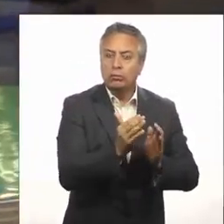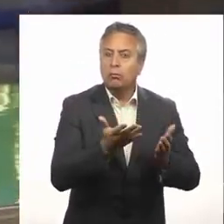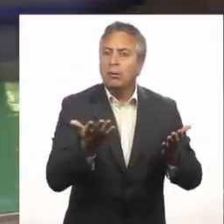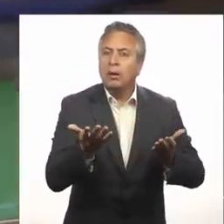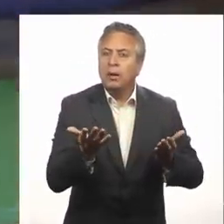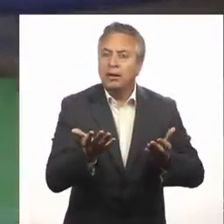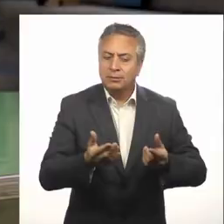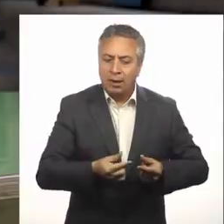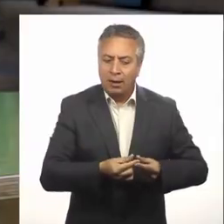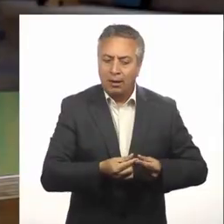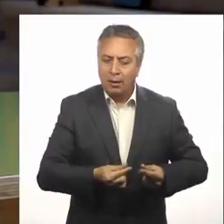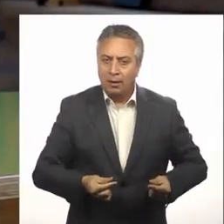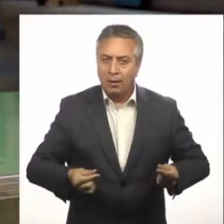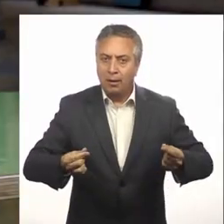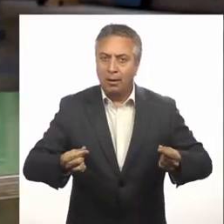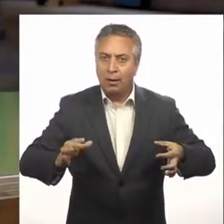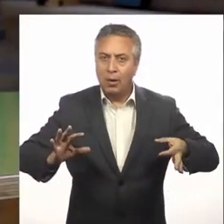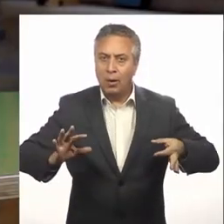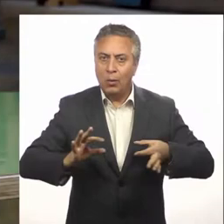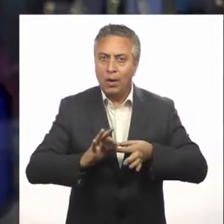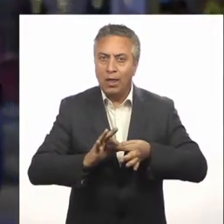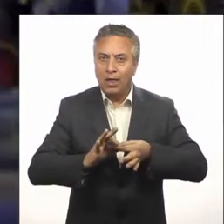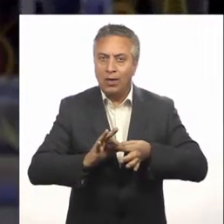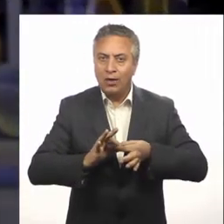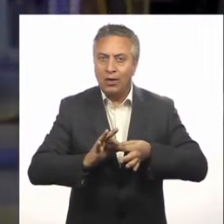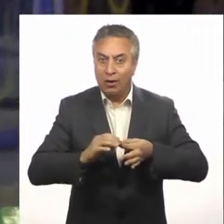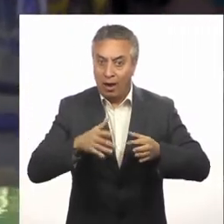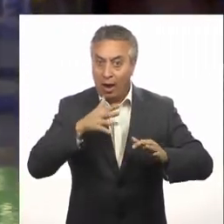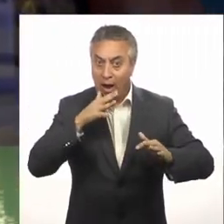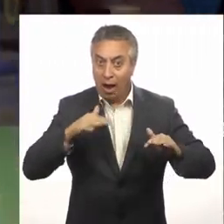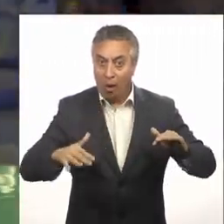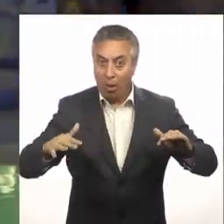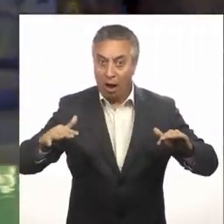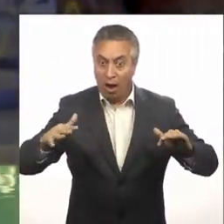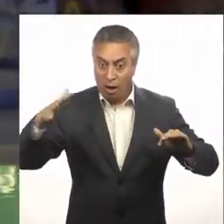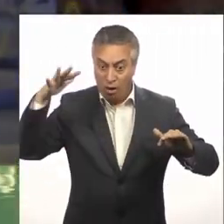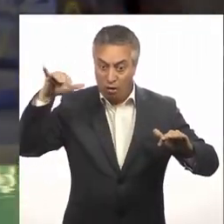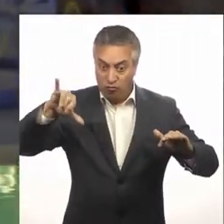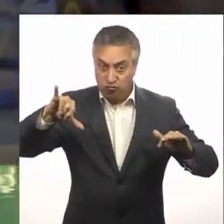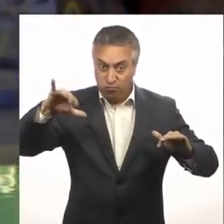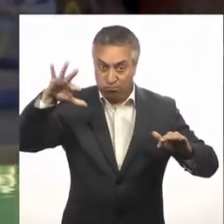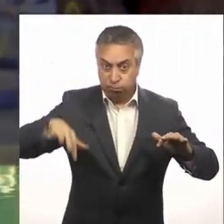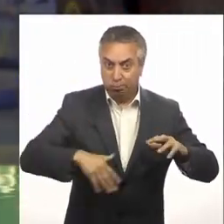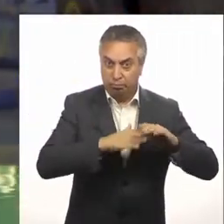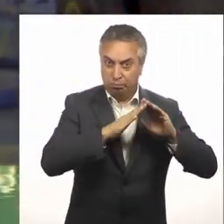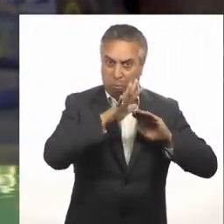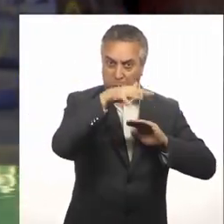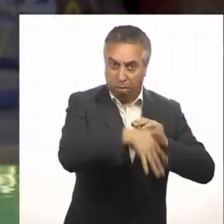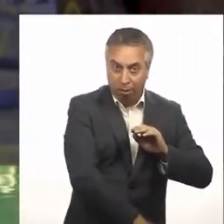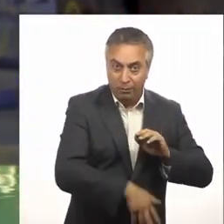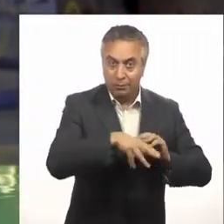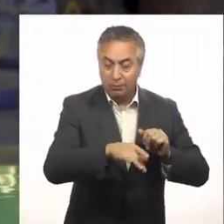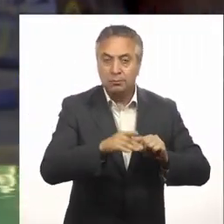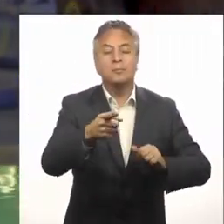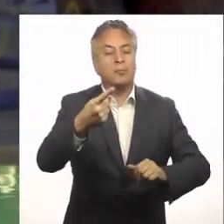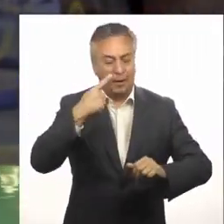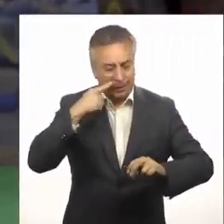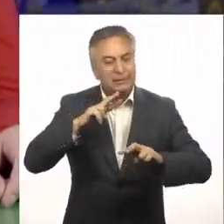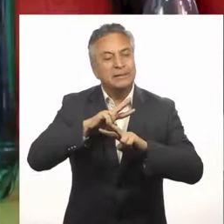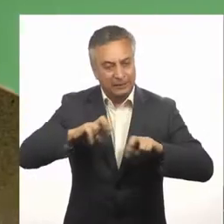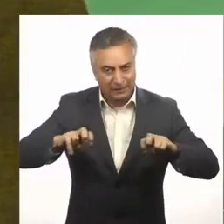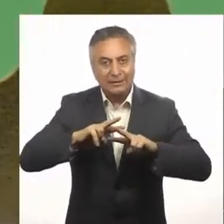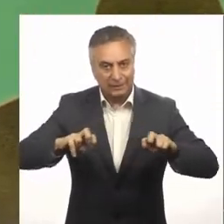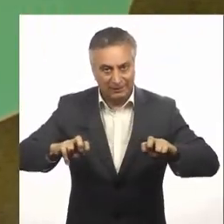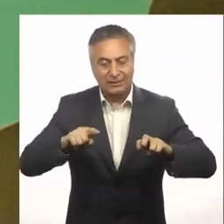por abajo con una manguera? ¿Se rebalsará esta botella? ¿Quedará todo mojado? Bueno, si quieres averiguarlo, acompáñame a hacer la siguiente